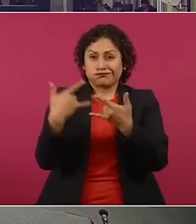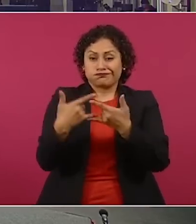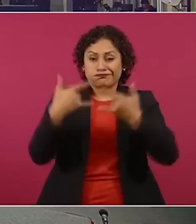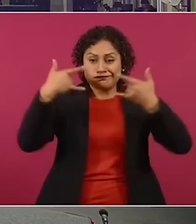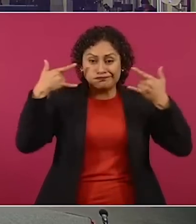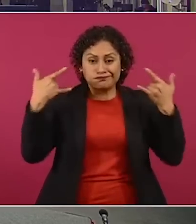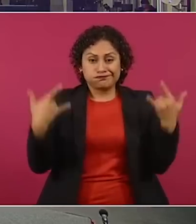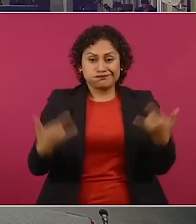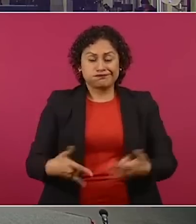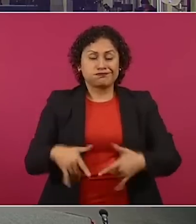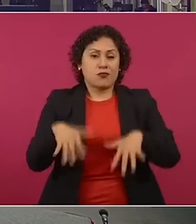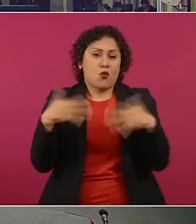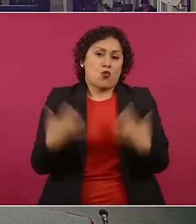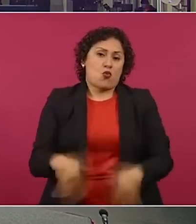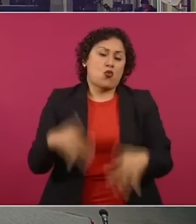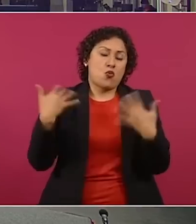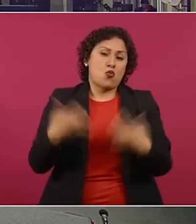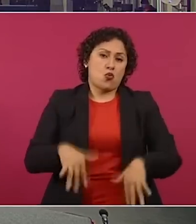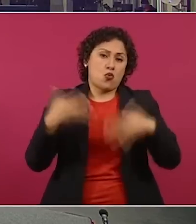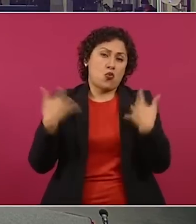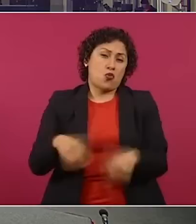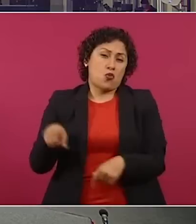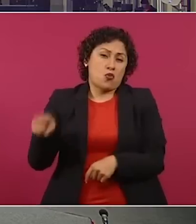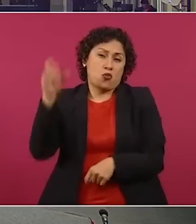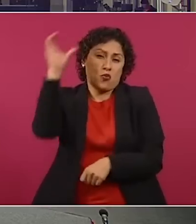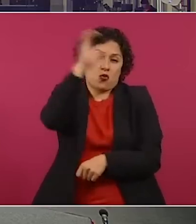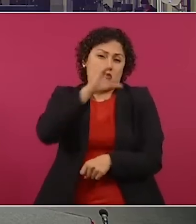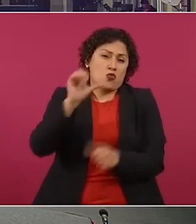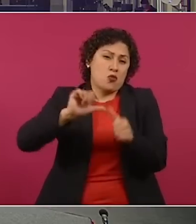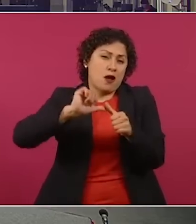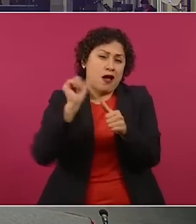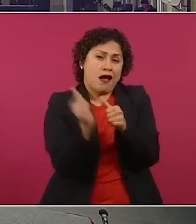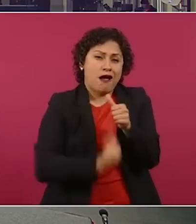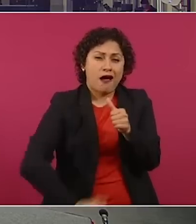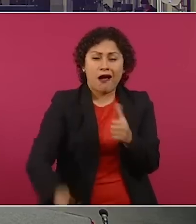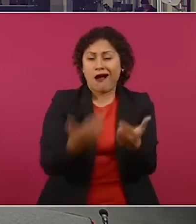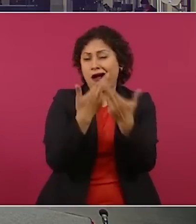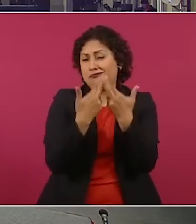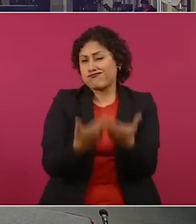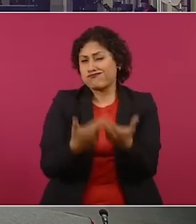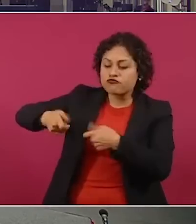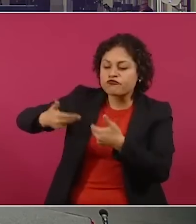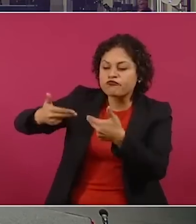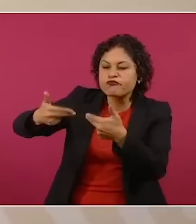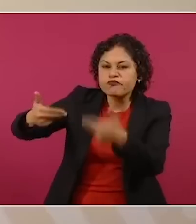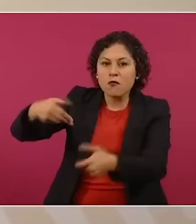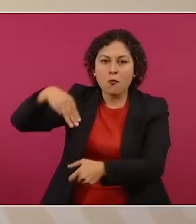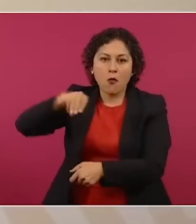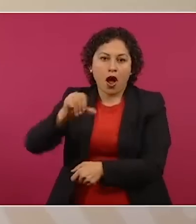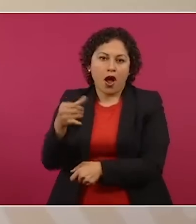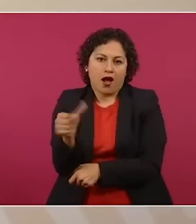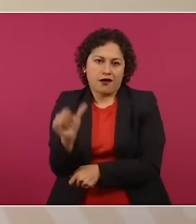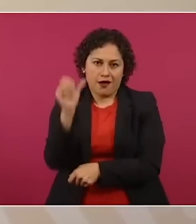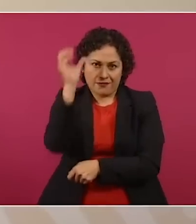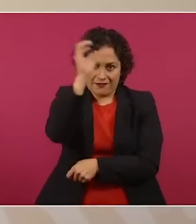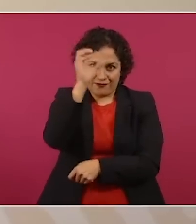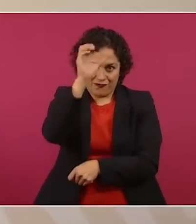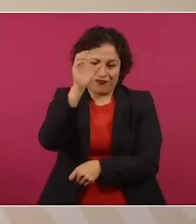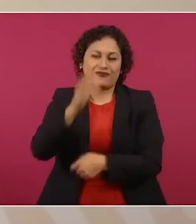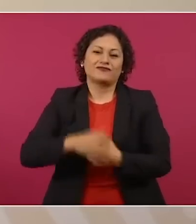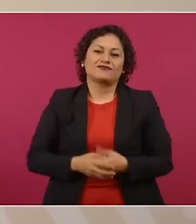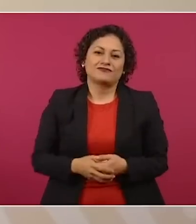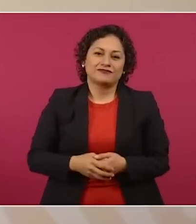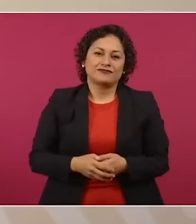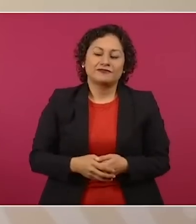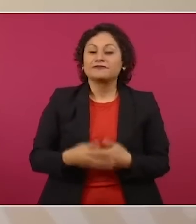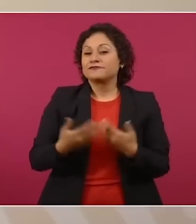cultural, artístico, la gran cultura maya, cuando no había esos límites que hay